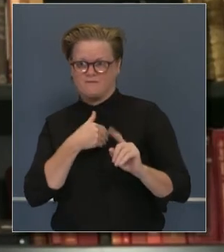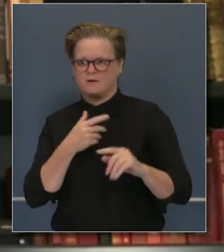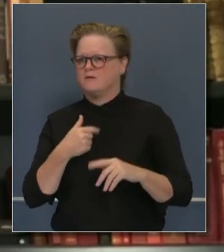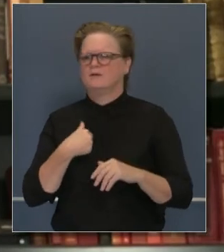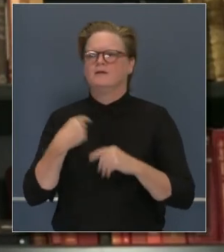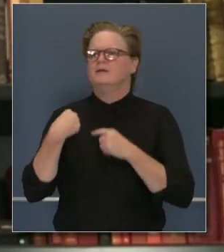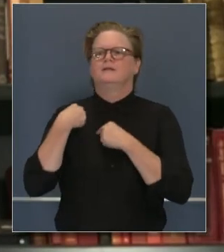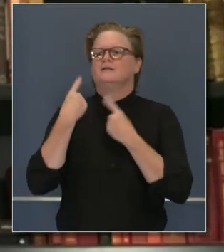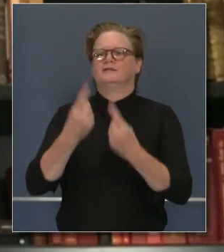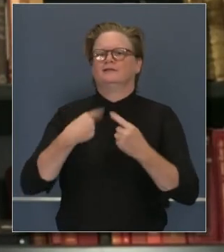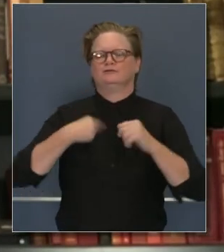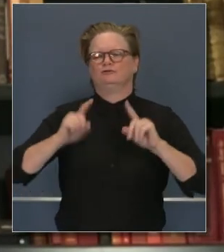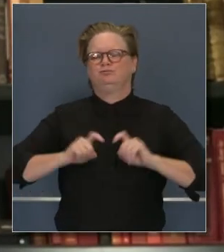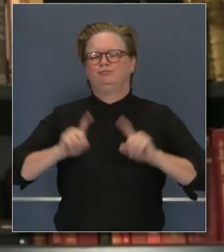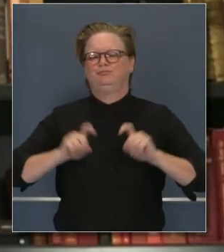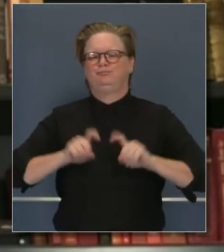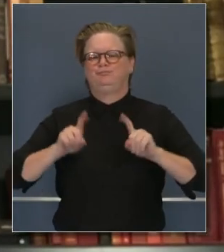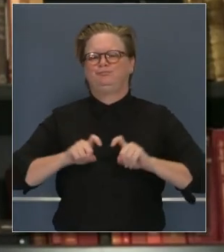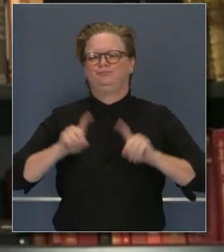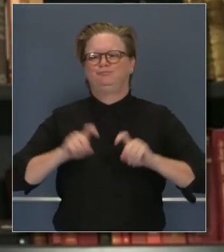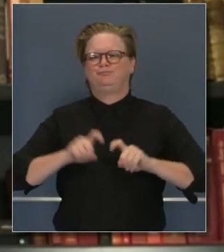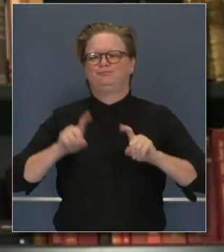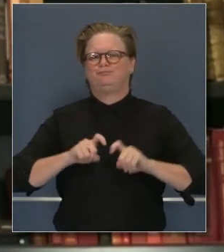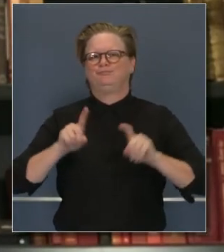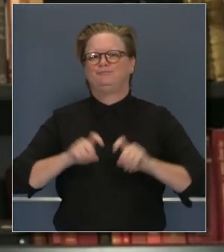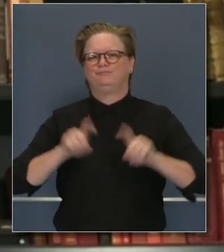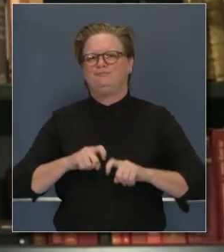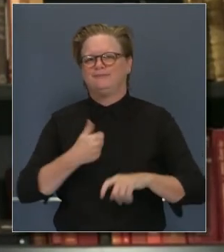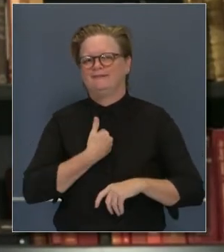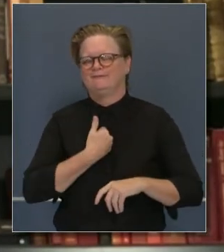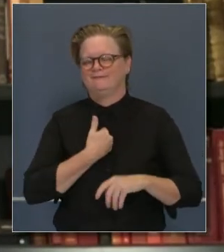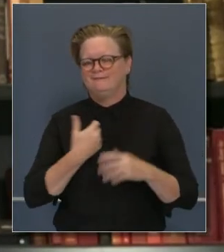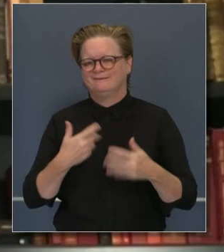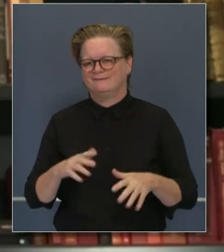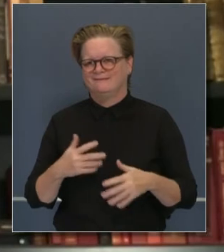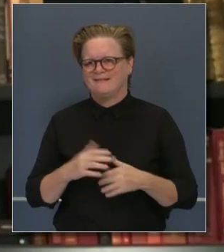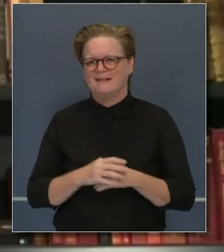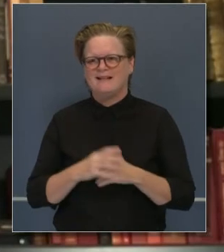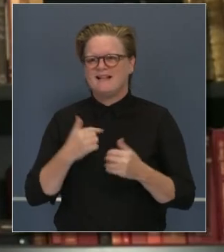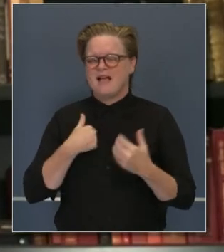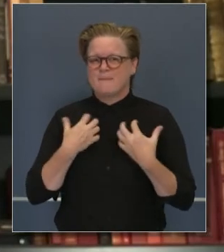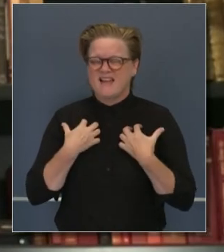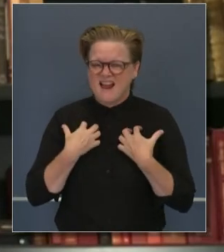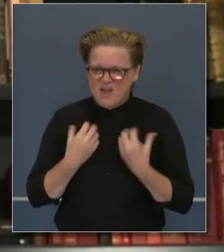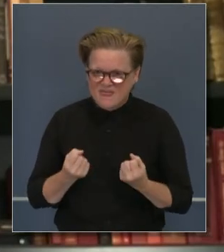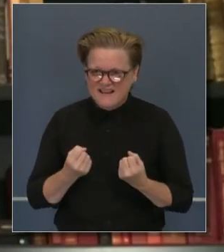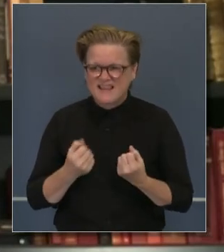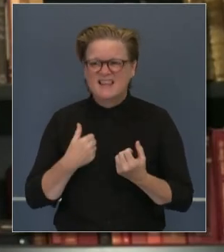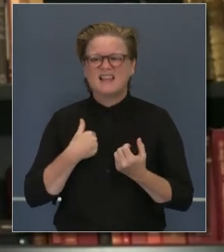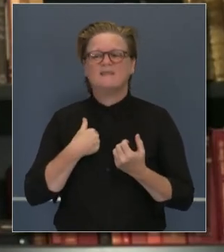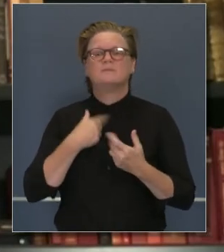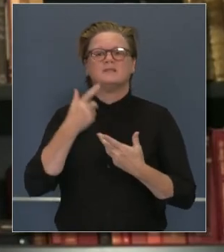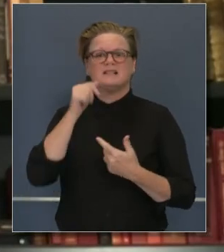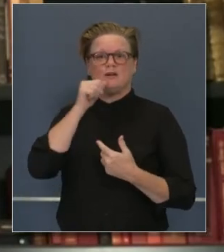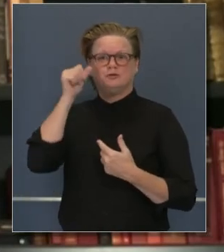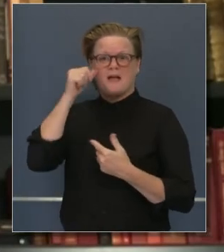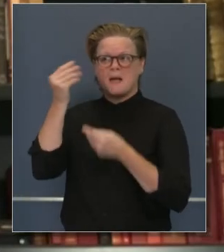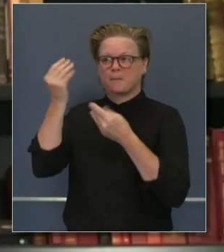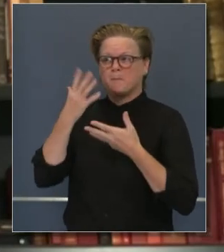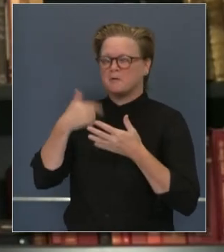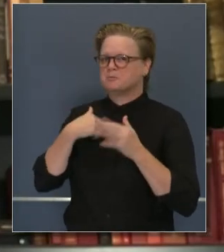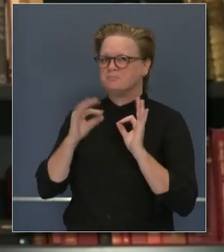han hecho muchas pruebas, múltiples ocasiones en la última semana. Me siento sano, tuve resultado negativo ayer.